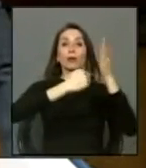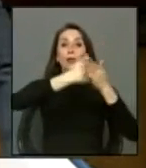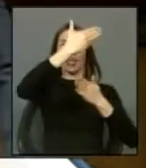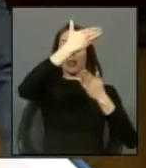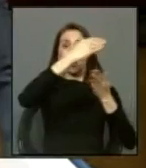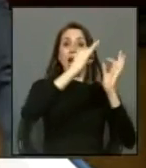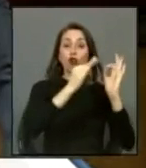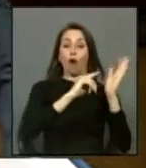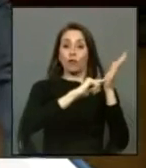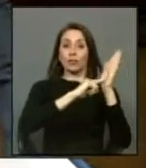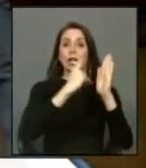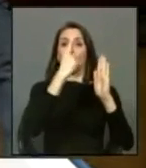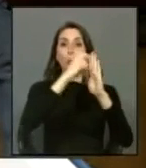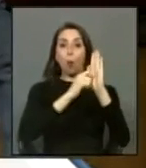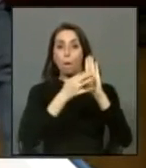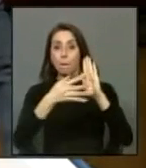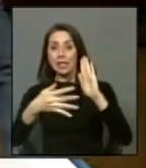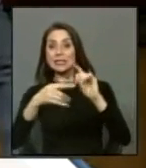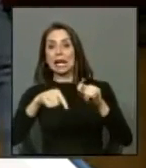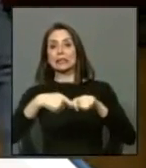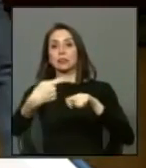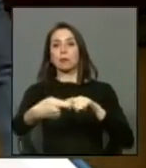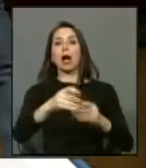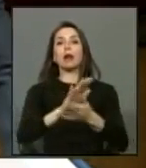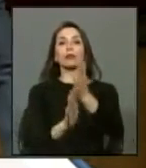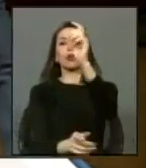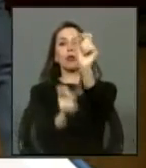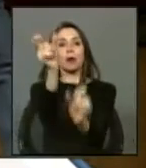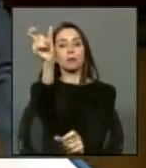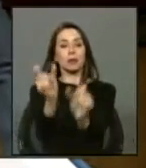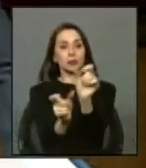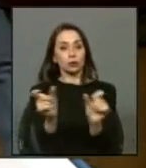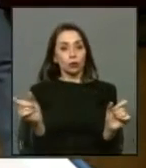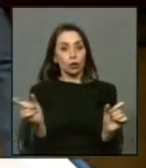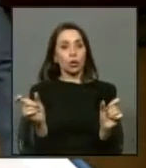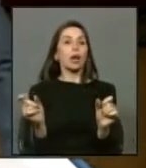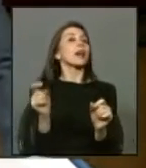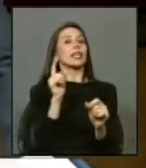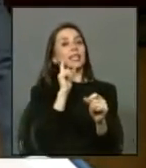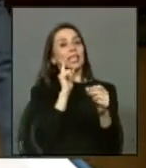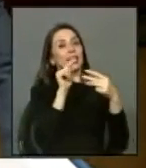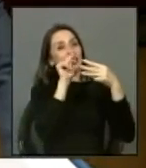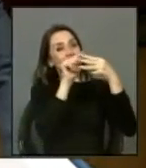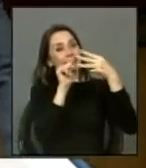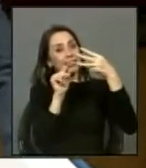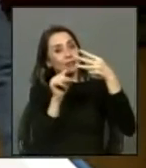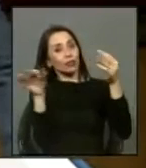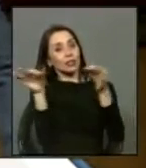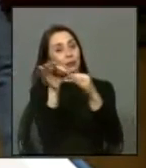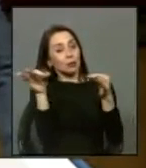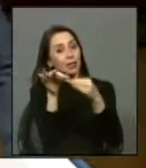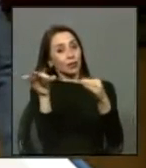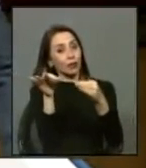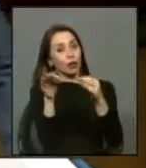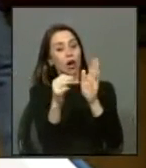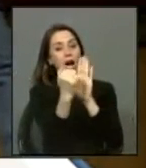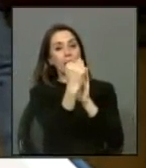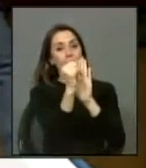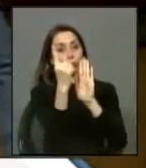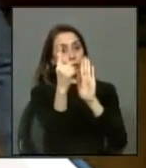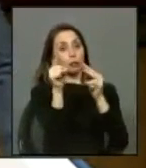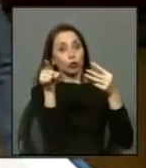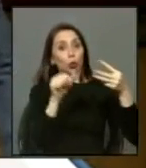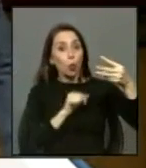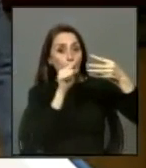Oficial a todas aquellas personas que teniendo alguna de las calidades especificadas en el artículo primero